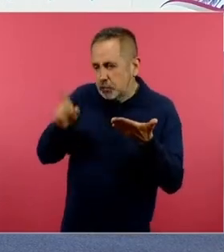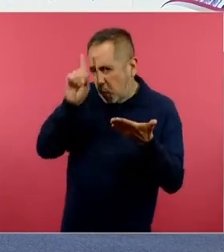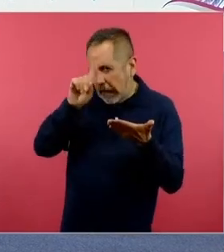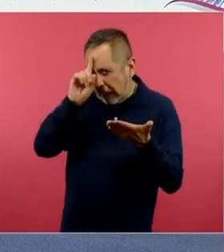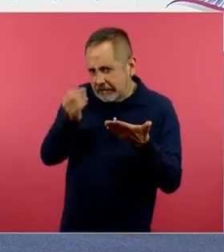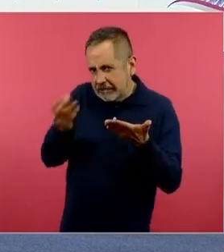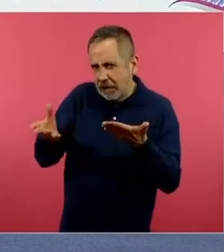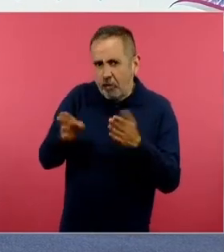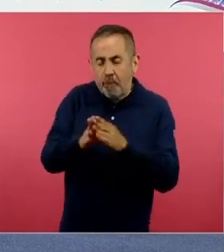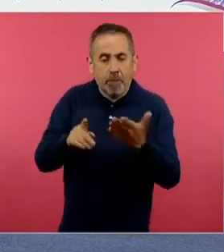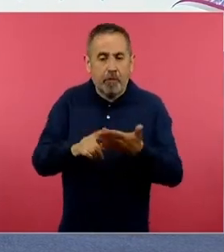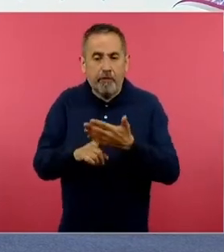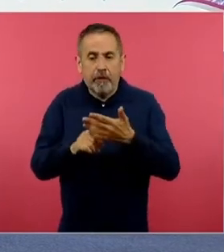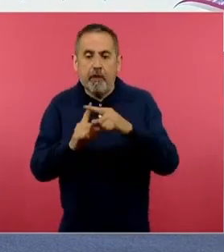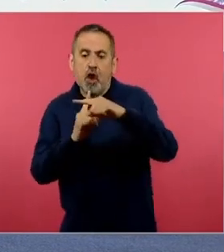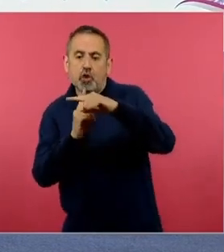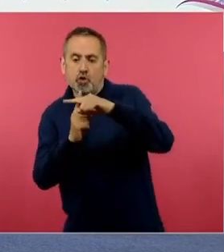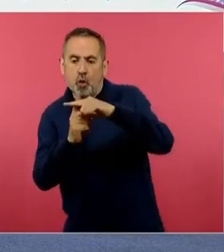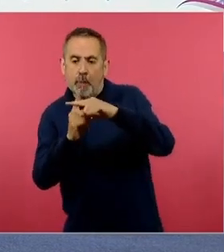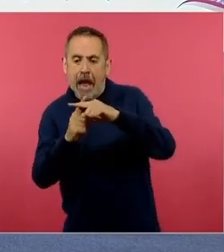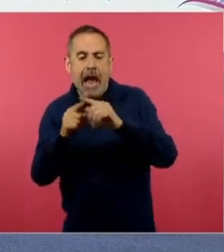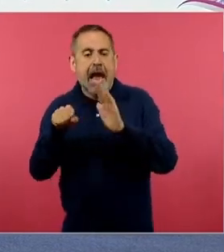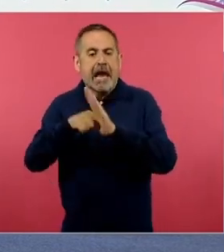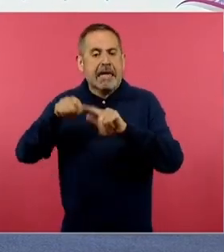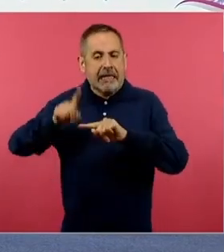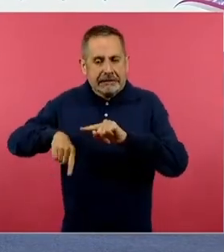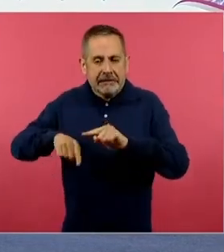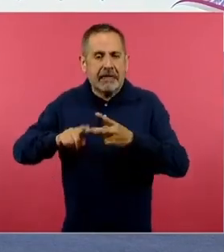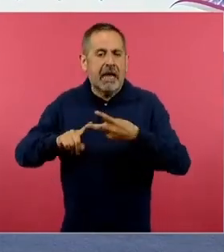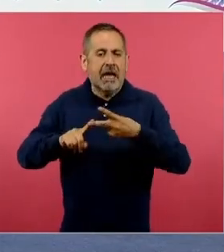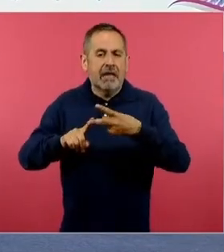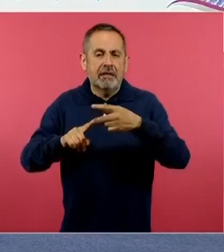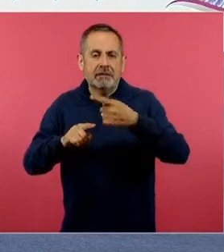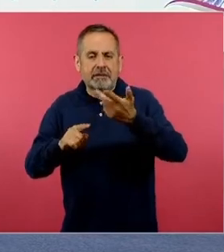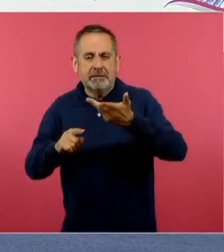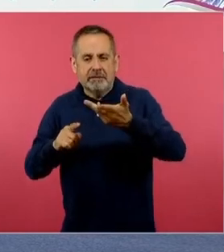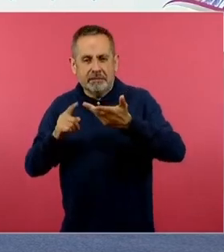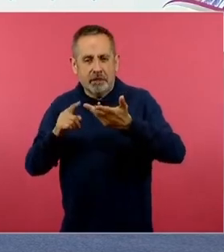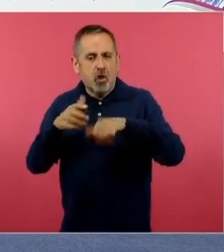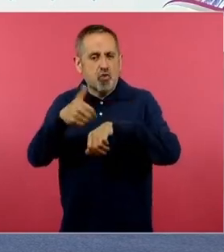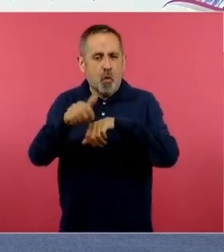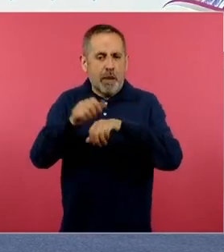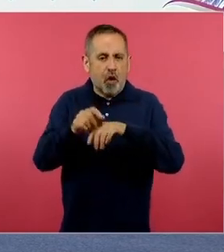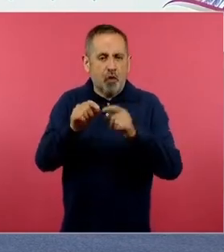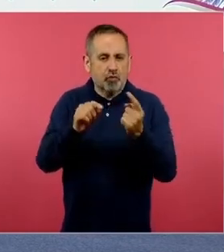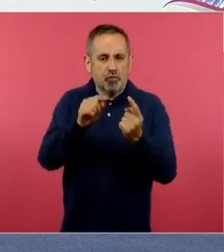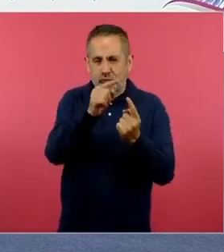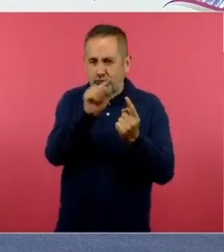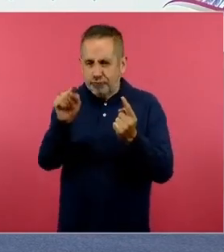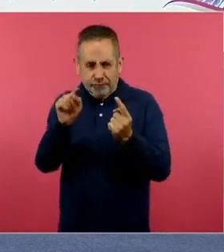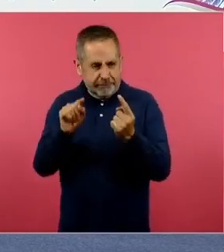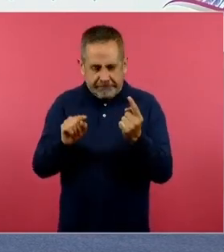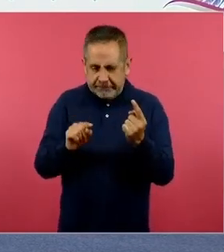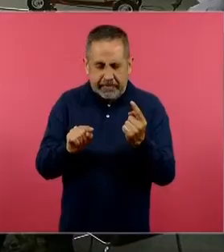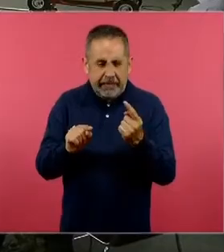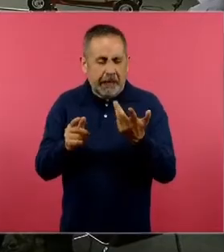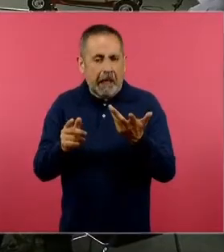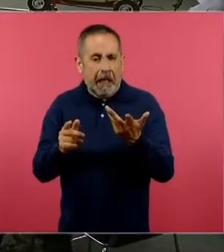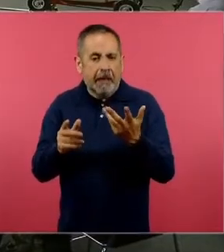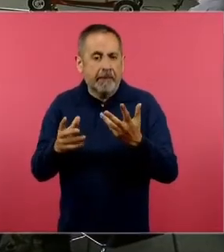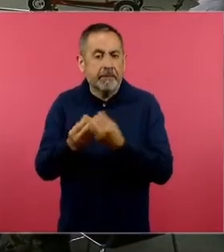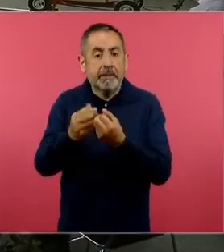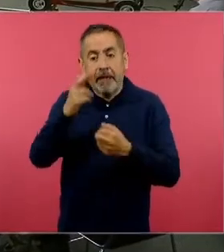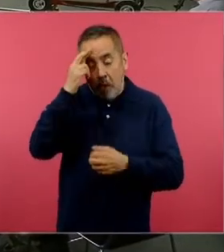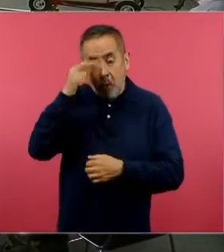ya se plantea suma y resta de fracciones, que ya corresponde a primero, porque tenemos que